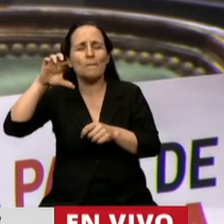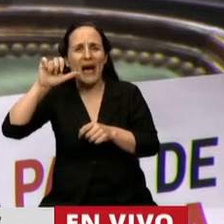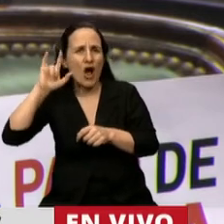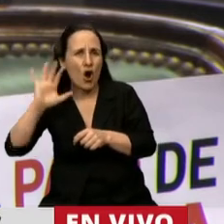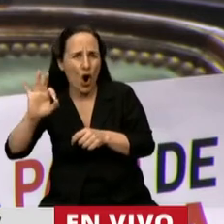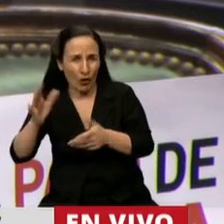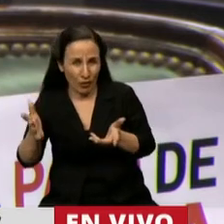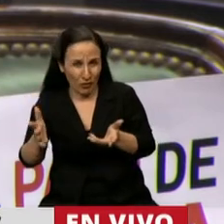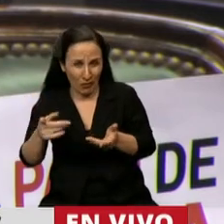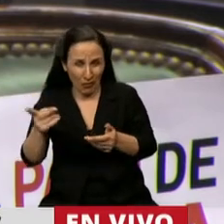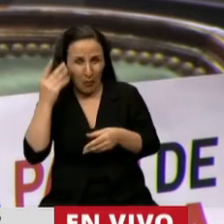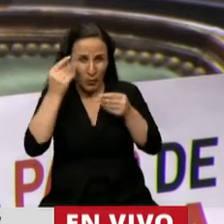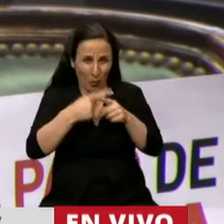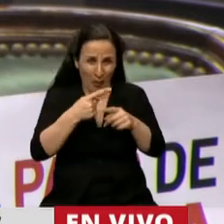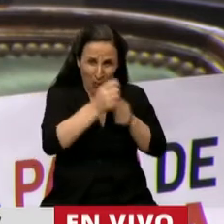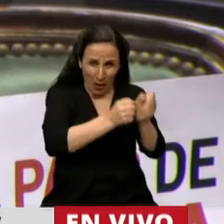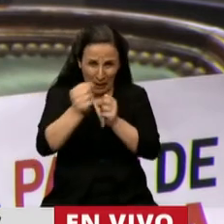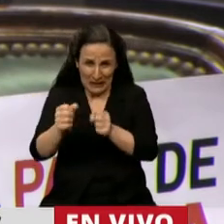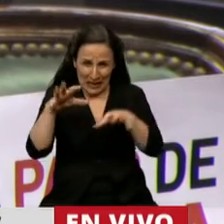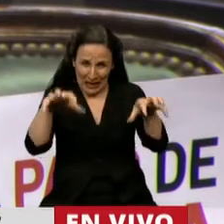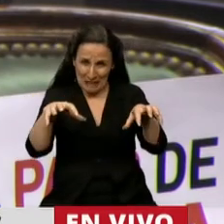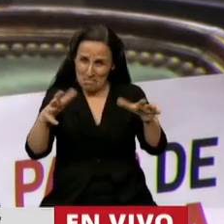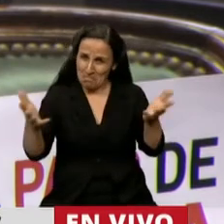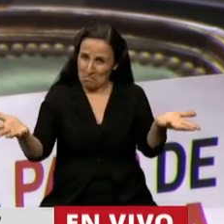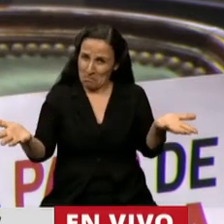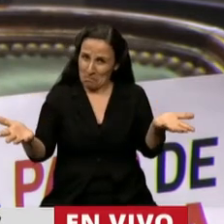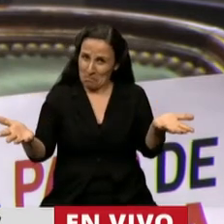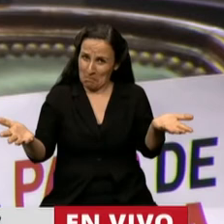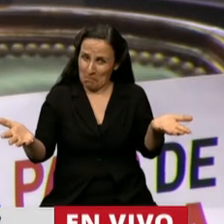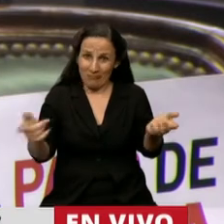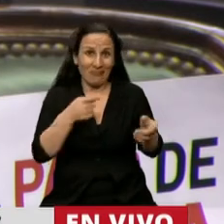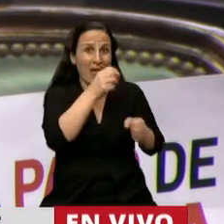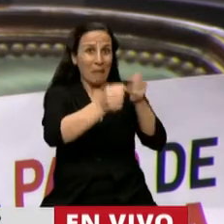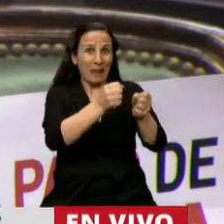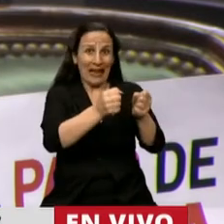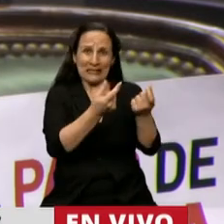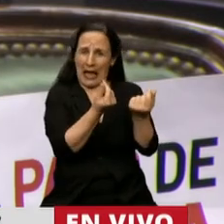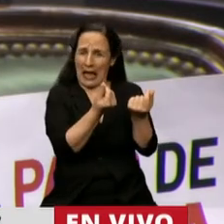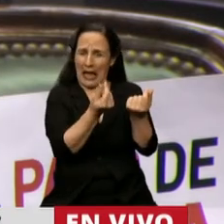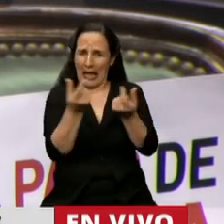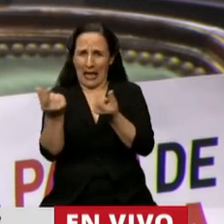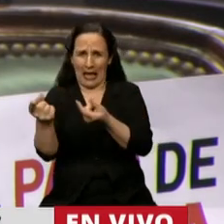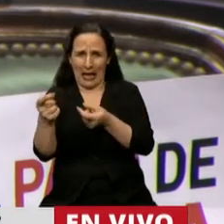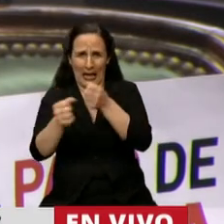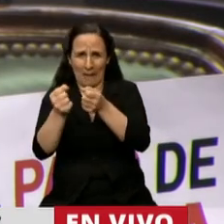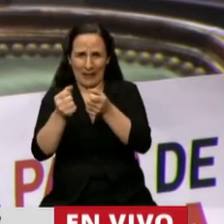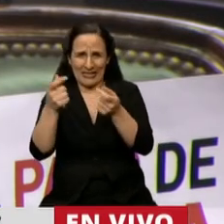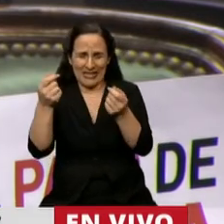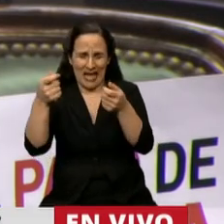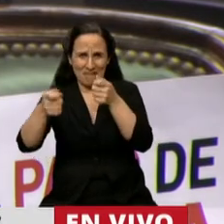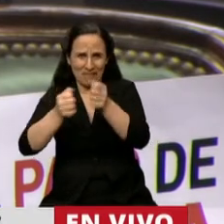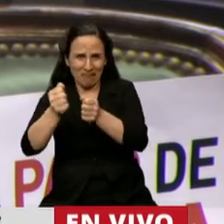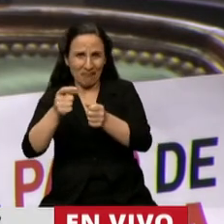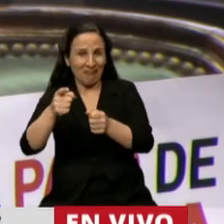Que, fíjense ustedes, la evaluación de su empresa, de sus empresas en Wall Street,